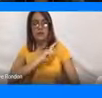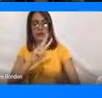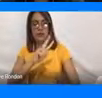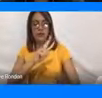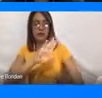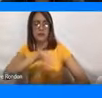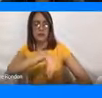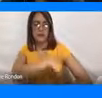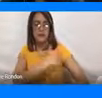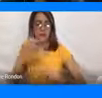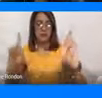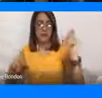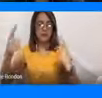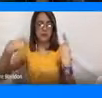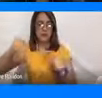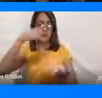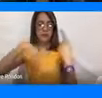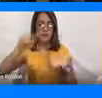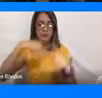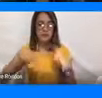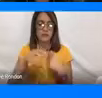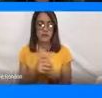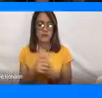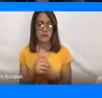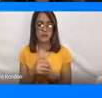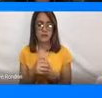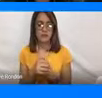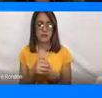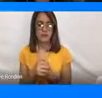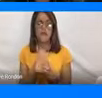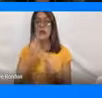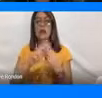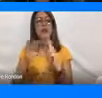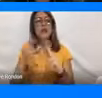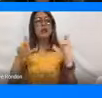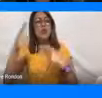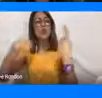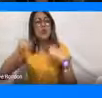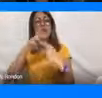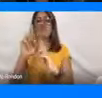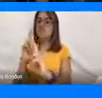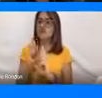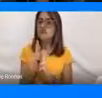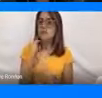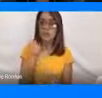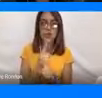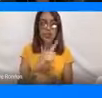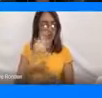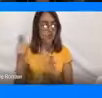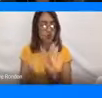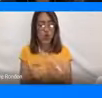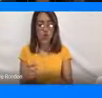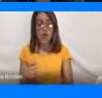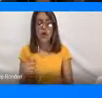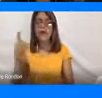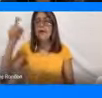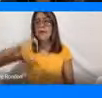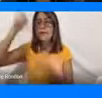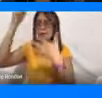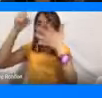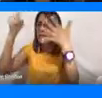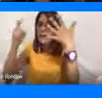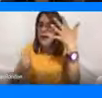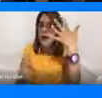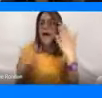Turismo. Entonces, hay un plan estratégico de seguridad turística que responde a todas esas necesidades que se han